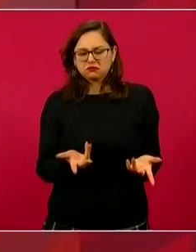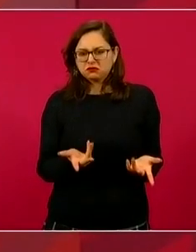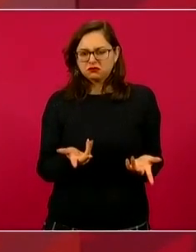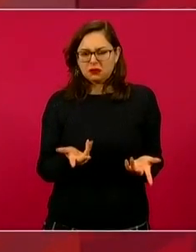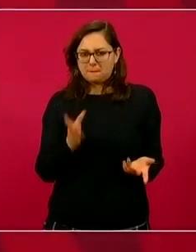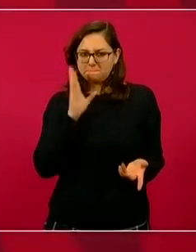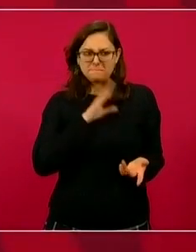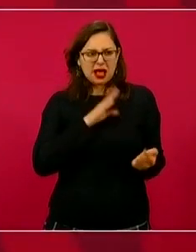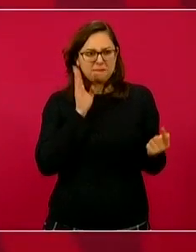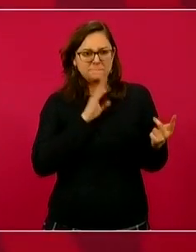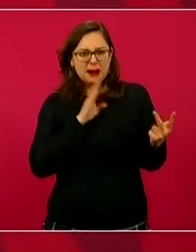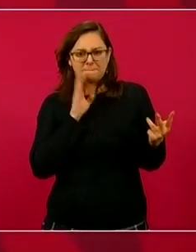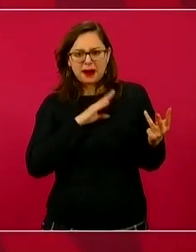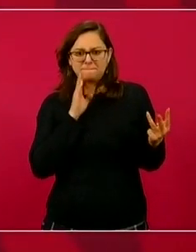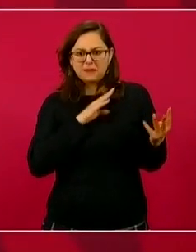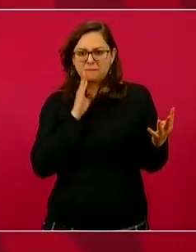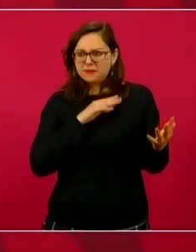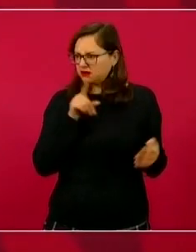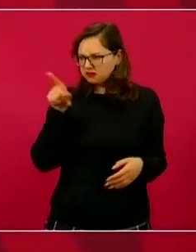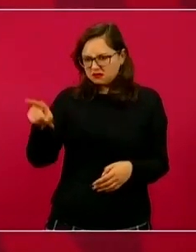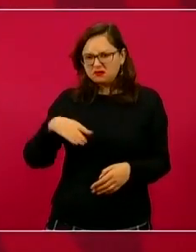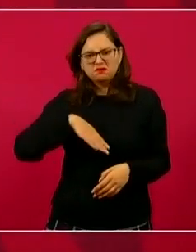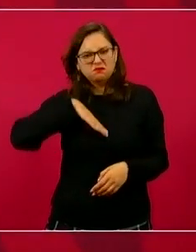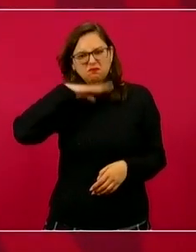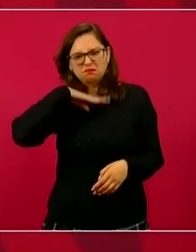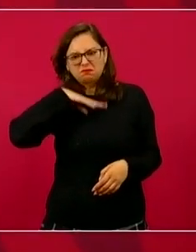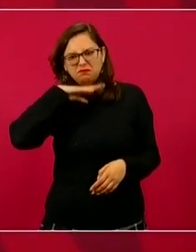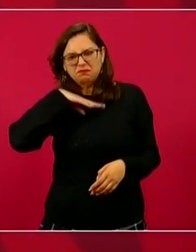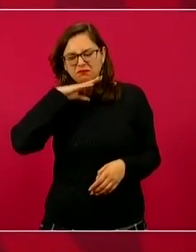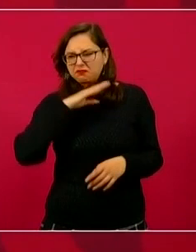¿Nunca te dijo nadie